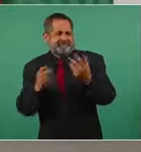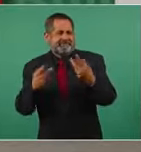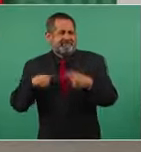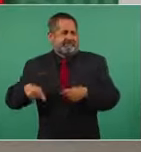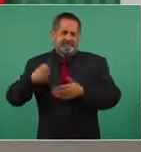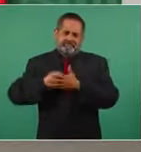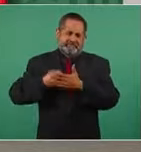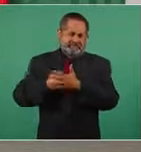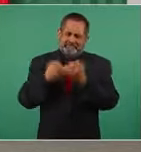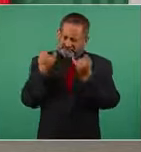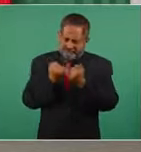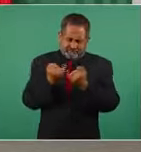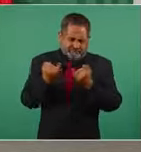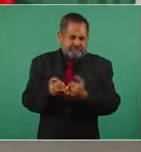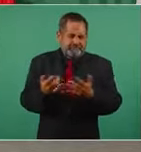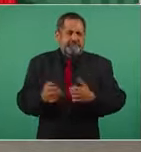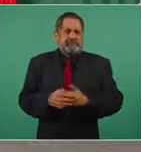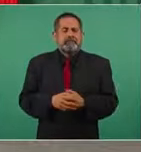no se puede